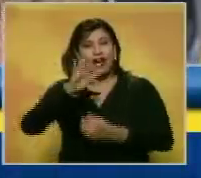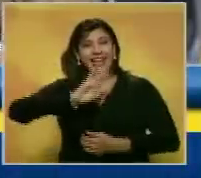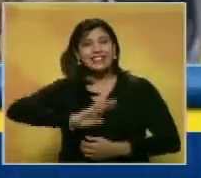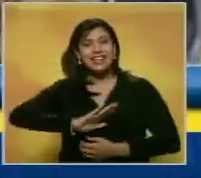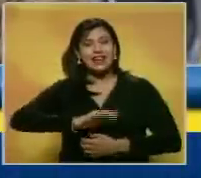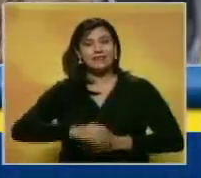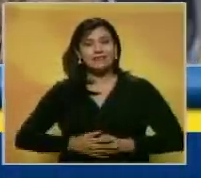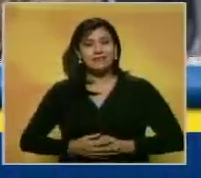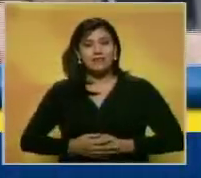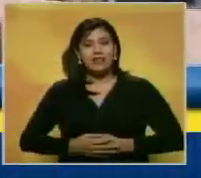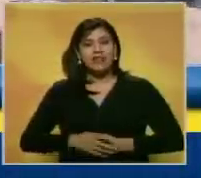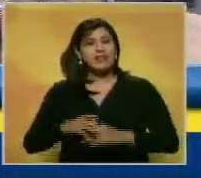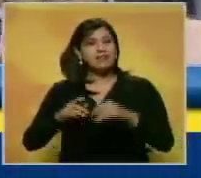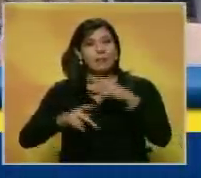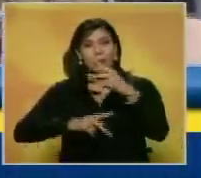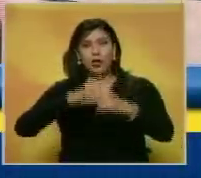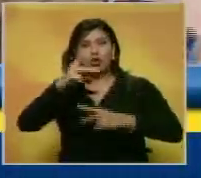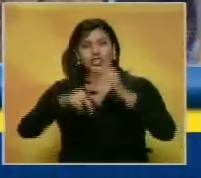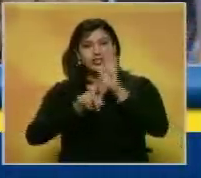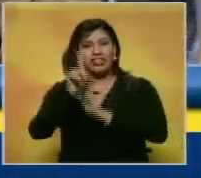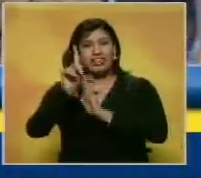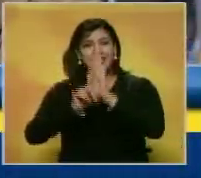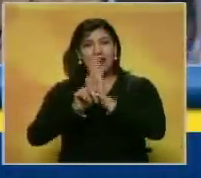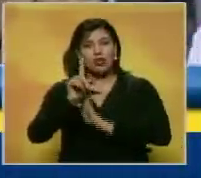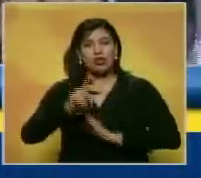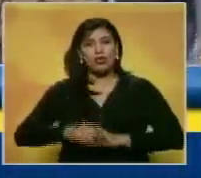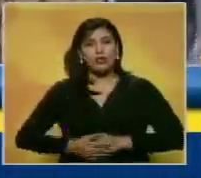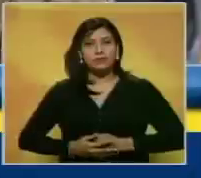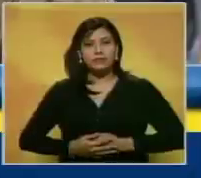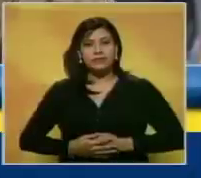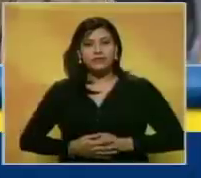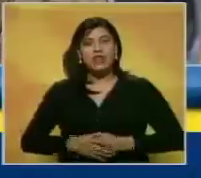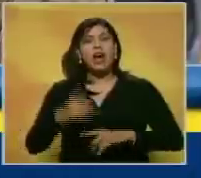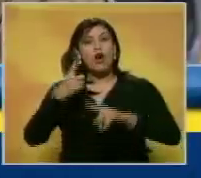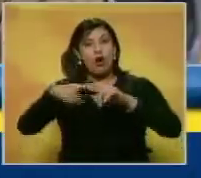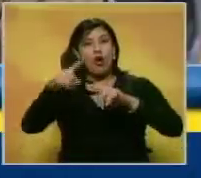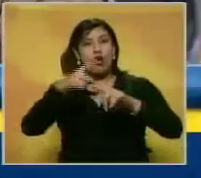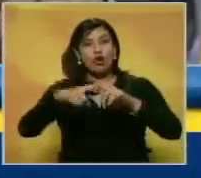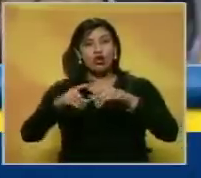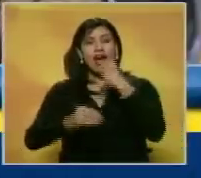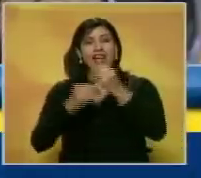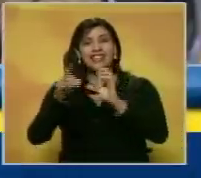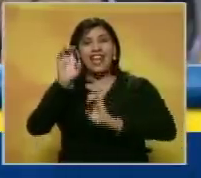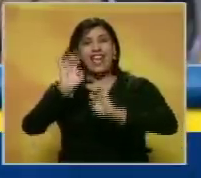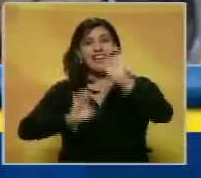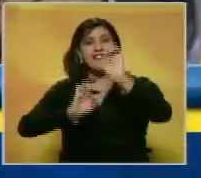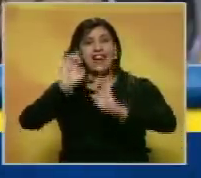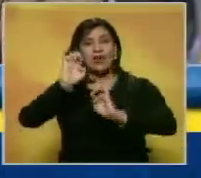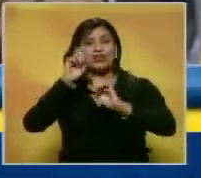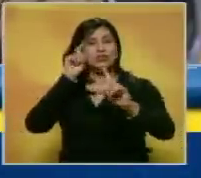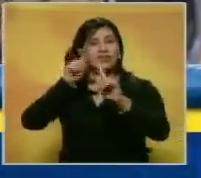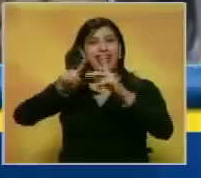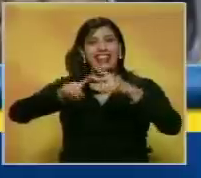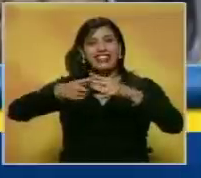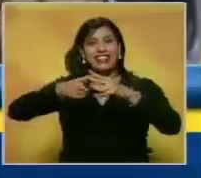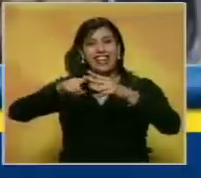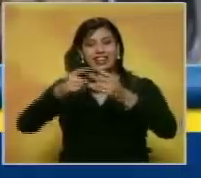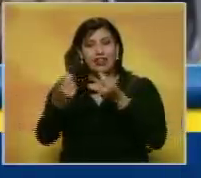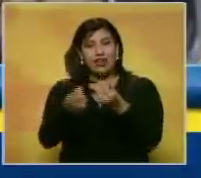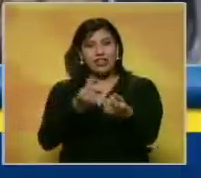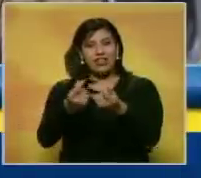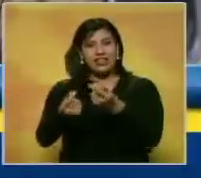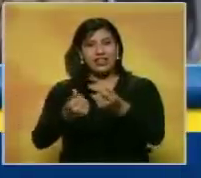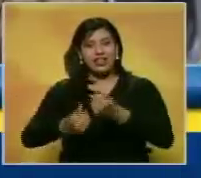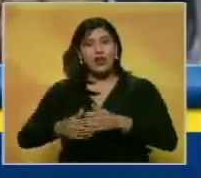en pleno proceso de desarrollo. Hay otros que están evaluándose desde el punto de vista técnico y financiero,